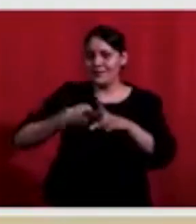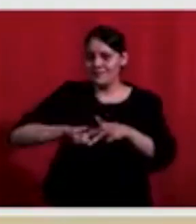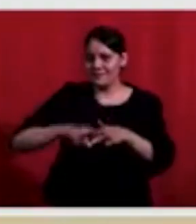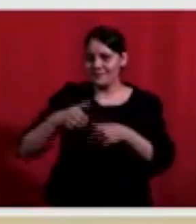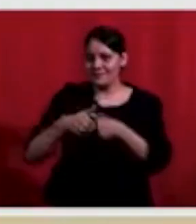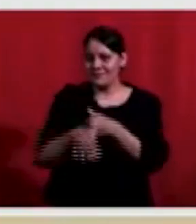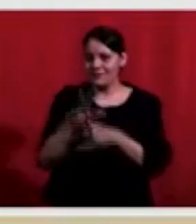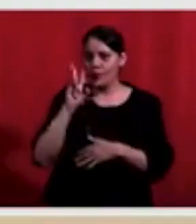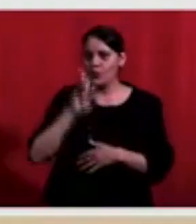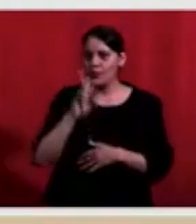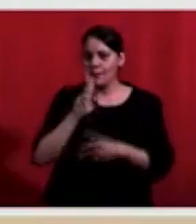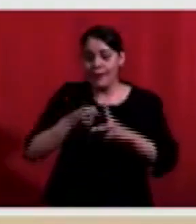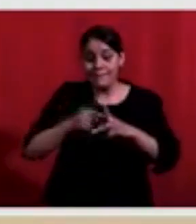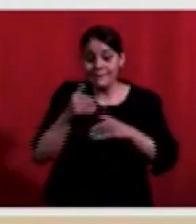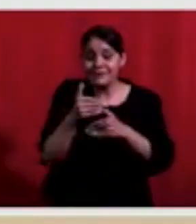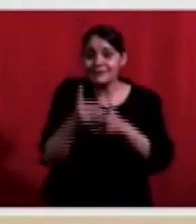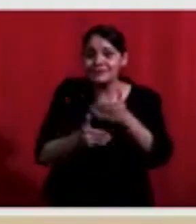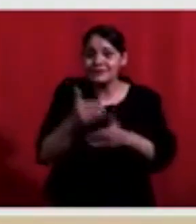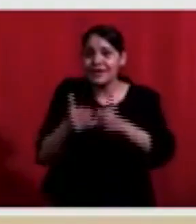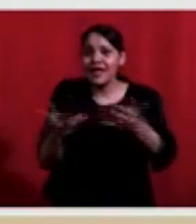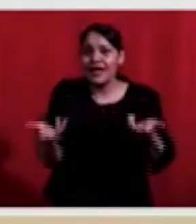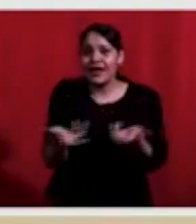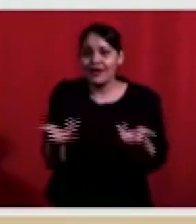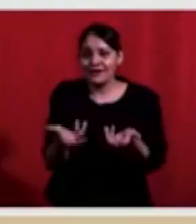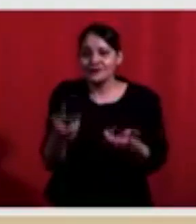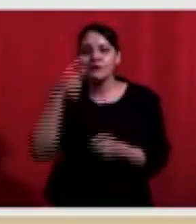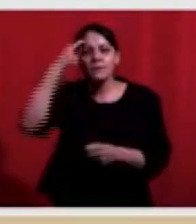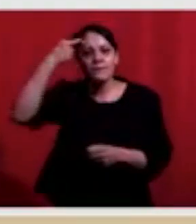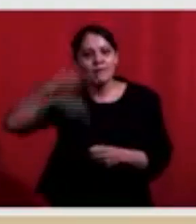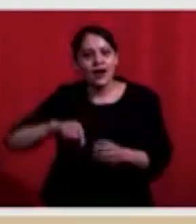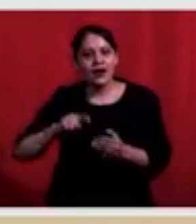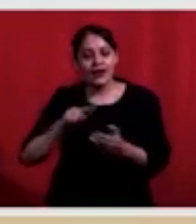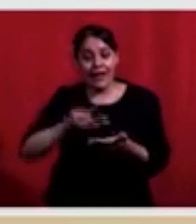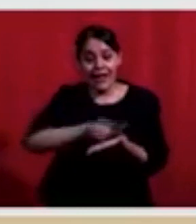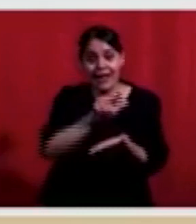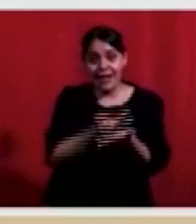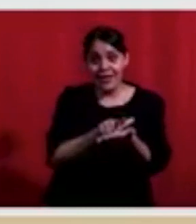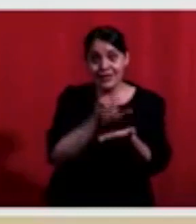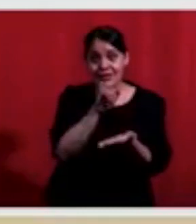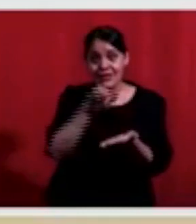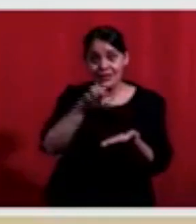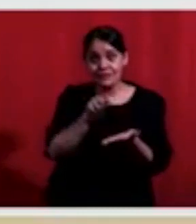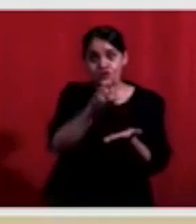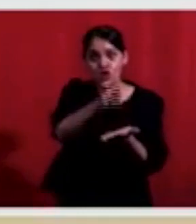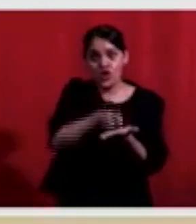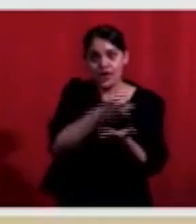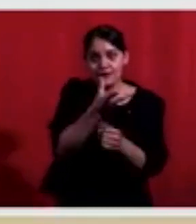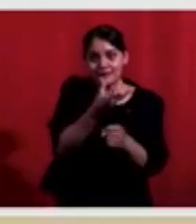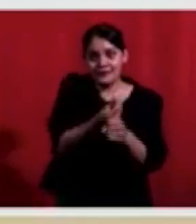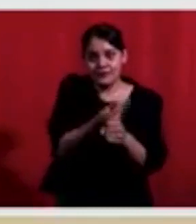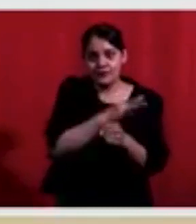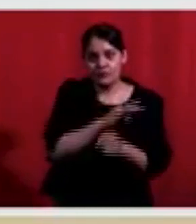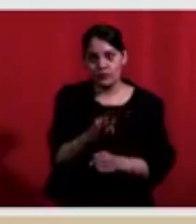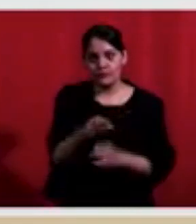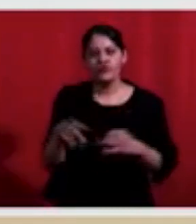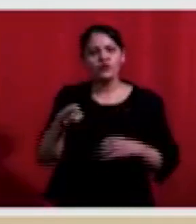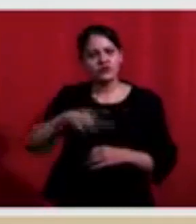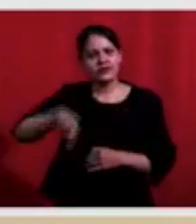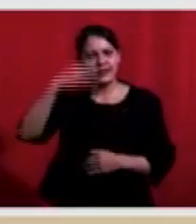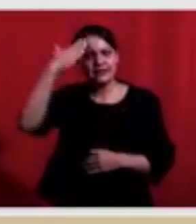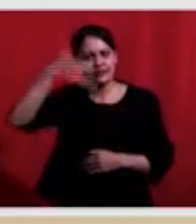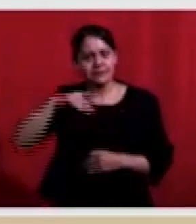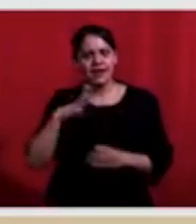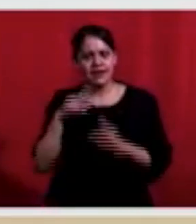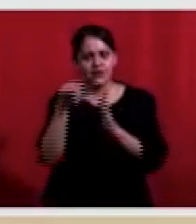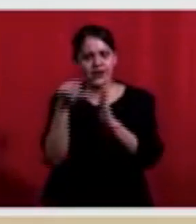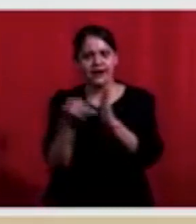Un total de 27.640 personas y sus beneficiarios han sido incorporados a la Seguridad Social luego de que la Suprema